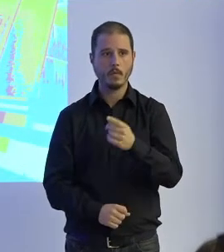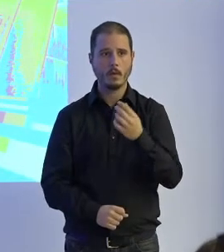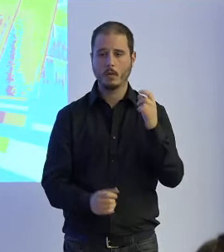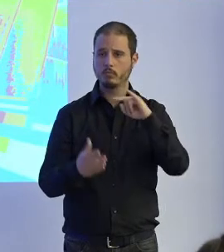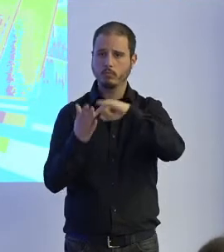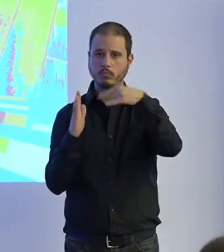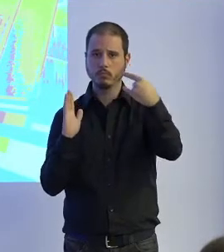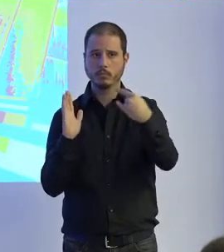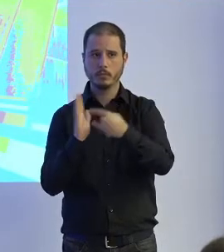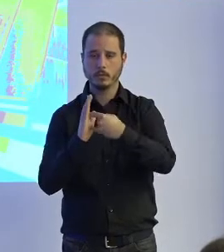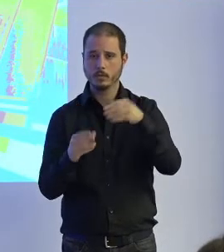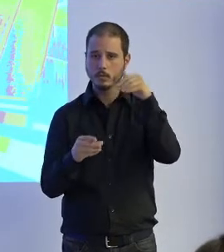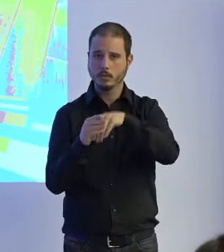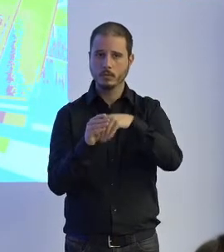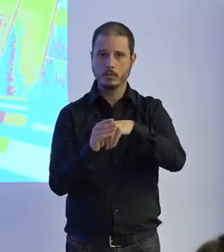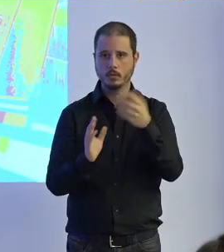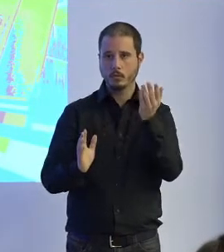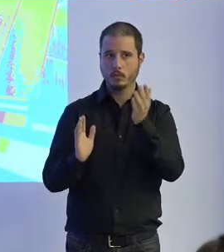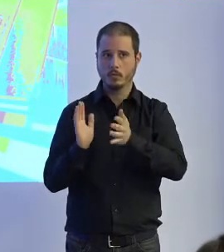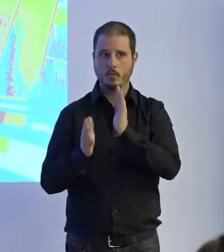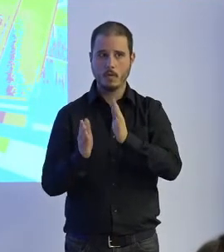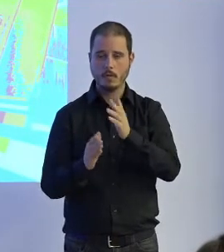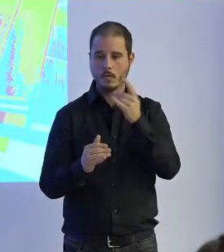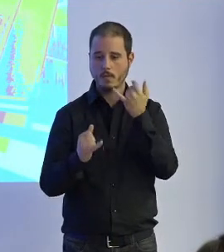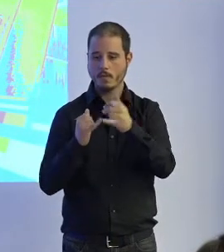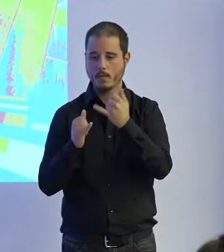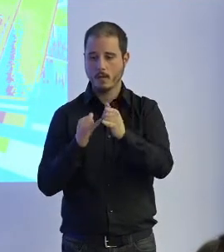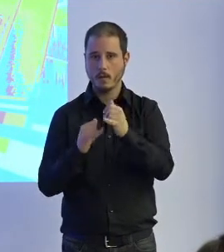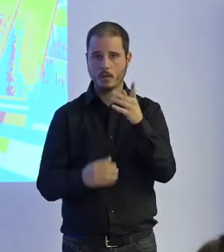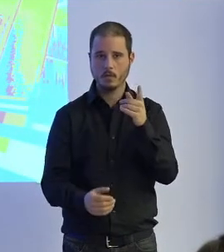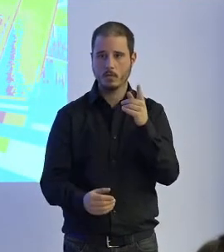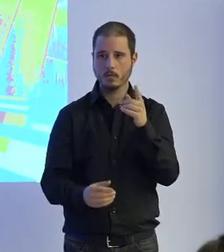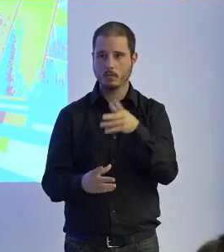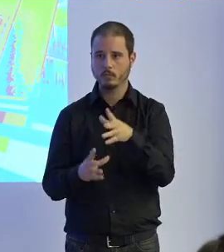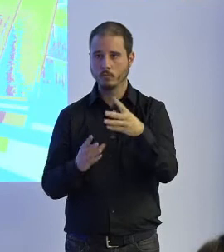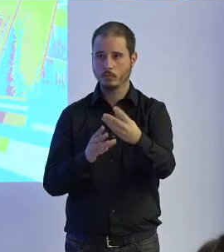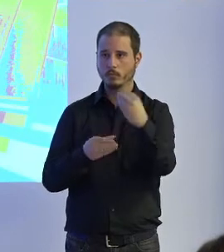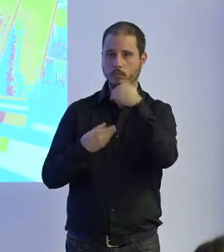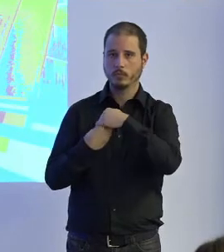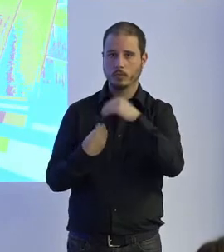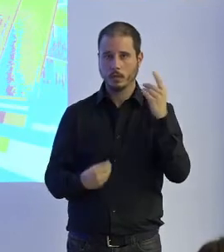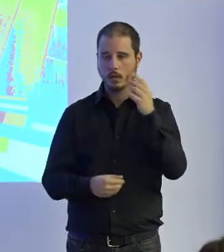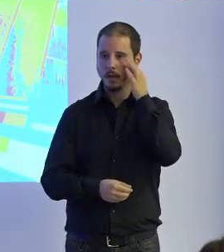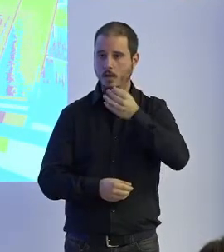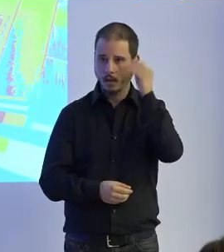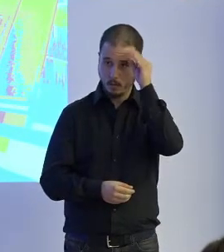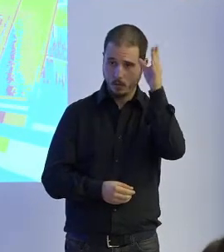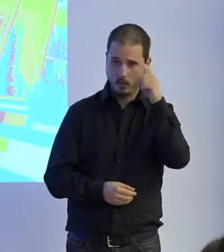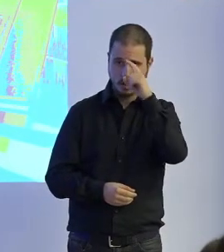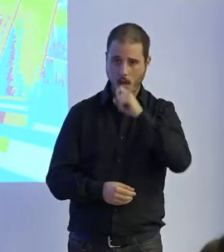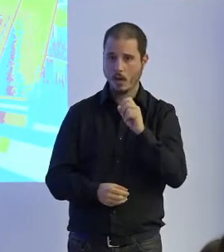que integraba un robot efector final con realidad virtual que era un poco la mesa anterior ya en el 2000 se empezó a hablar de esto